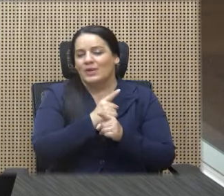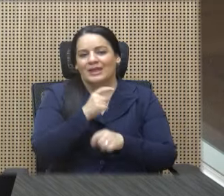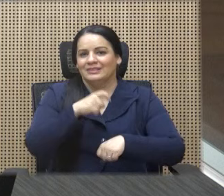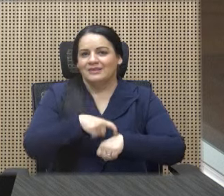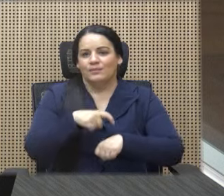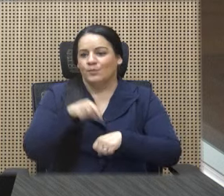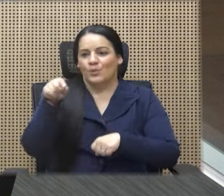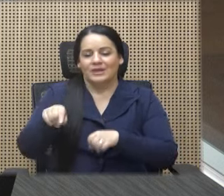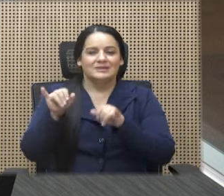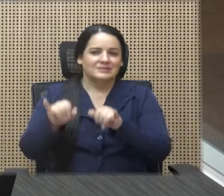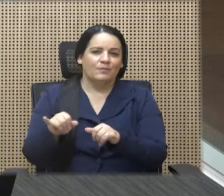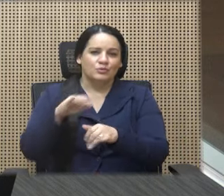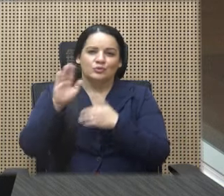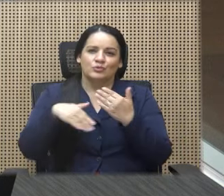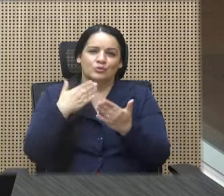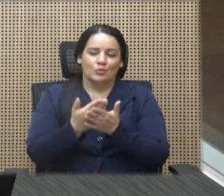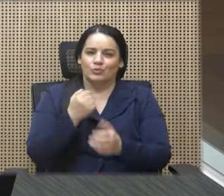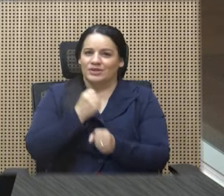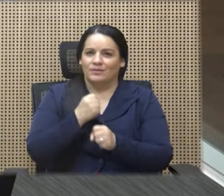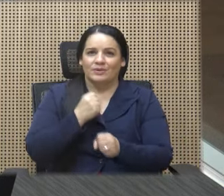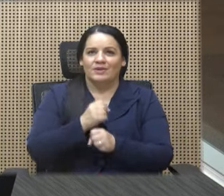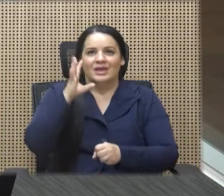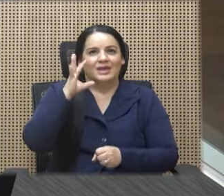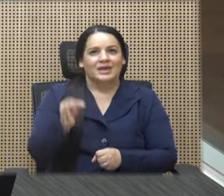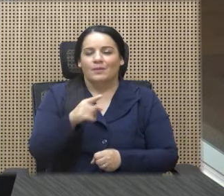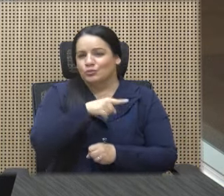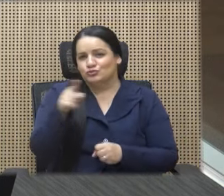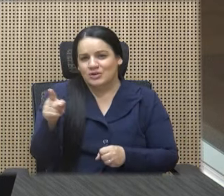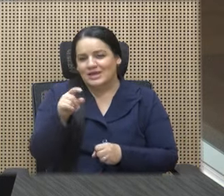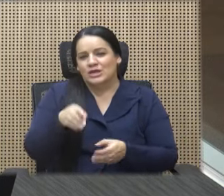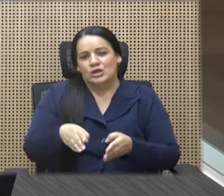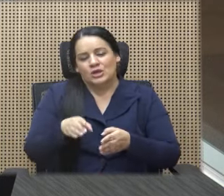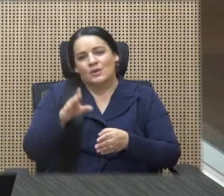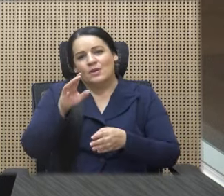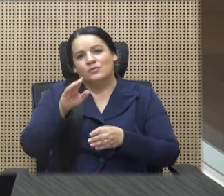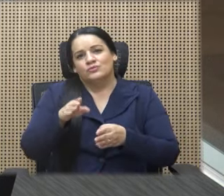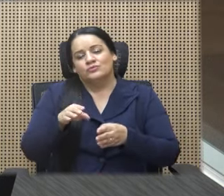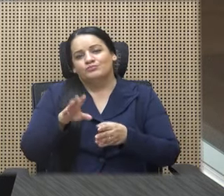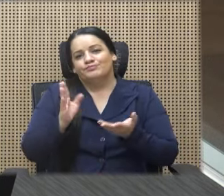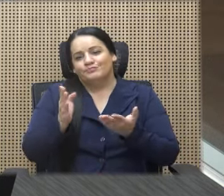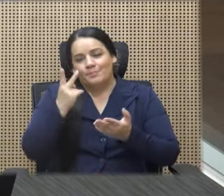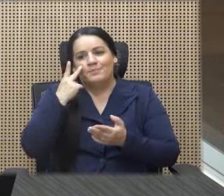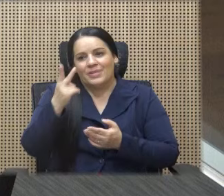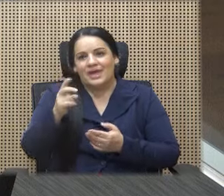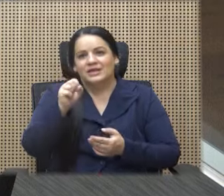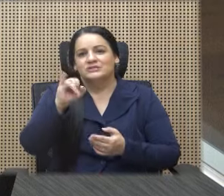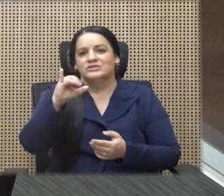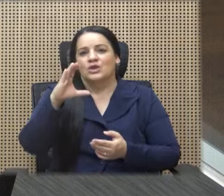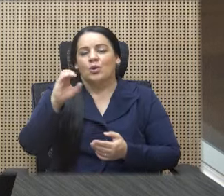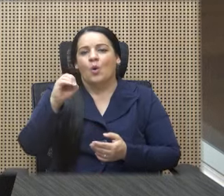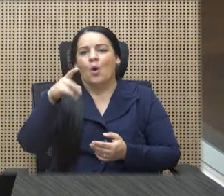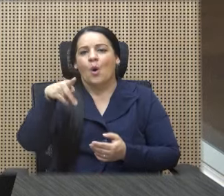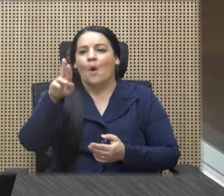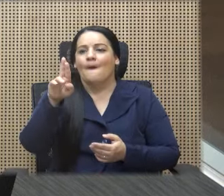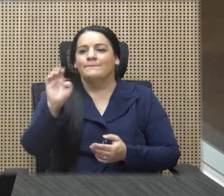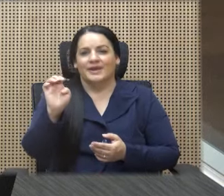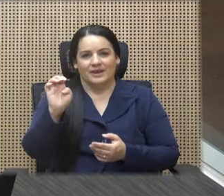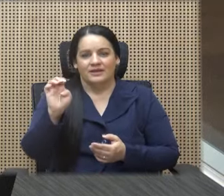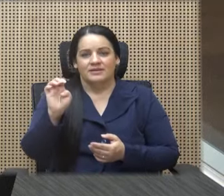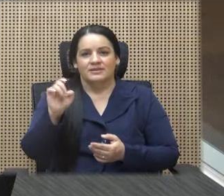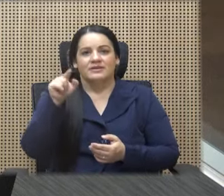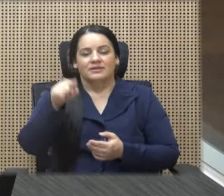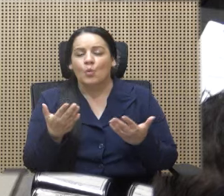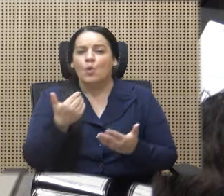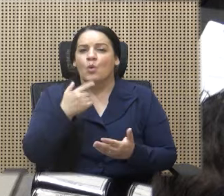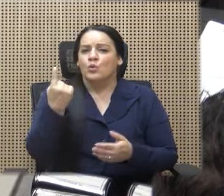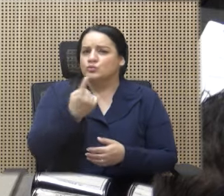trabajo, ¿verdad? Créanme, súbanse a SICOPRE, somos los consultores ¿verdad? Frecuentes de SICOPRE en cuanto a generar nueva, nueva,